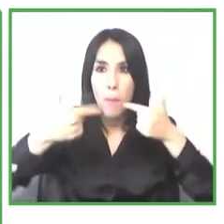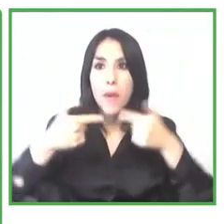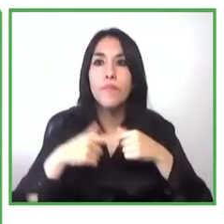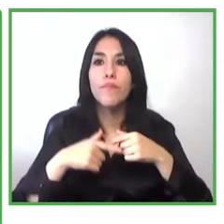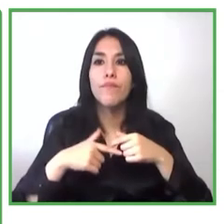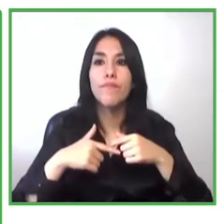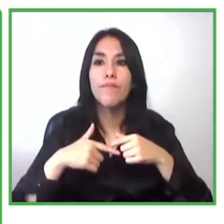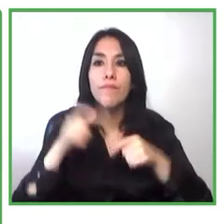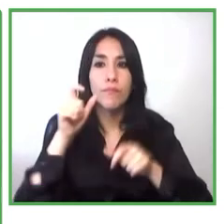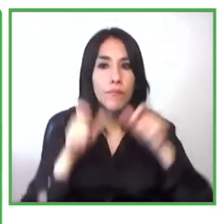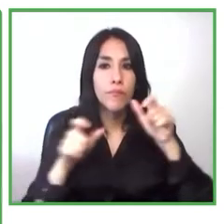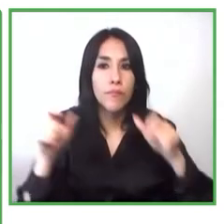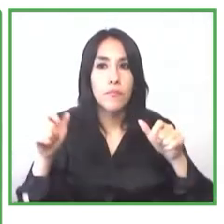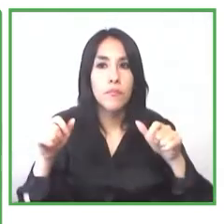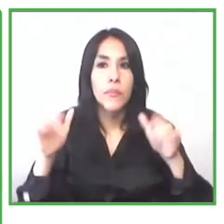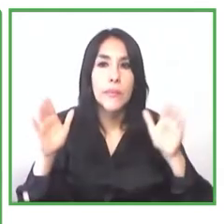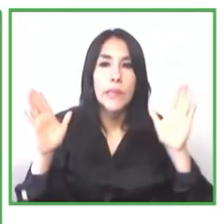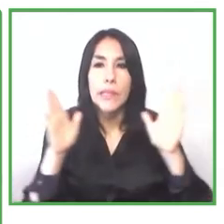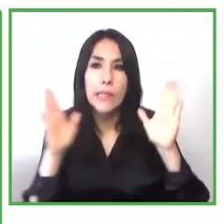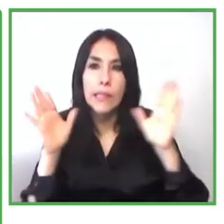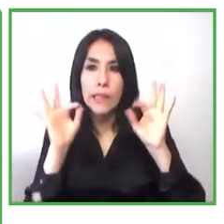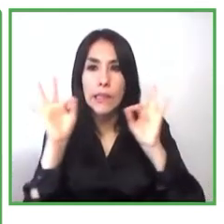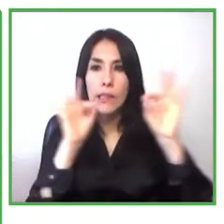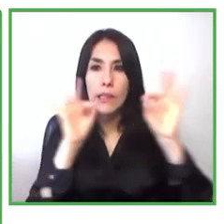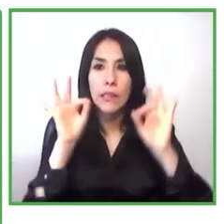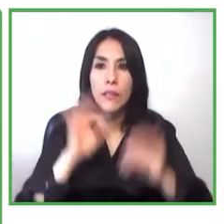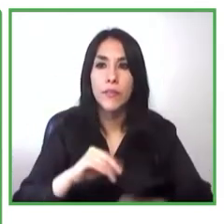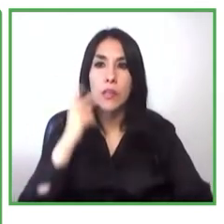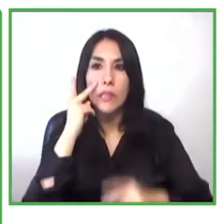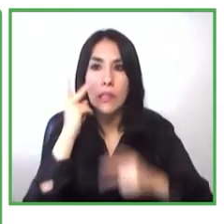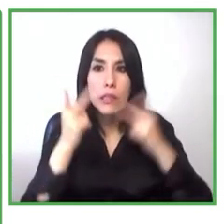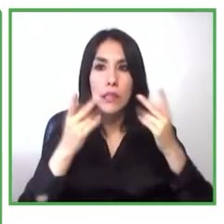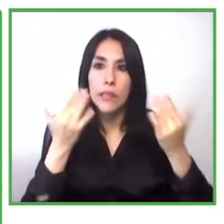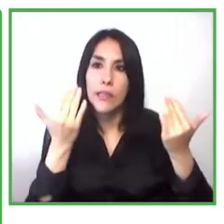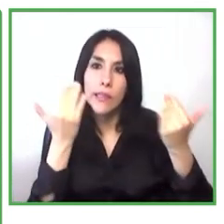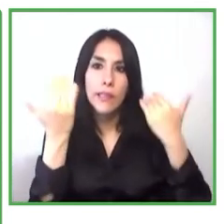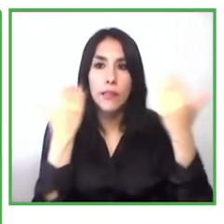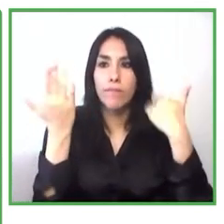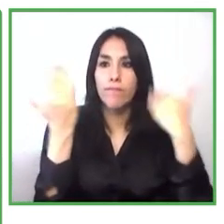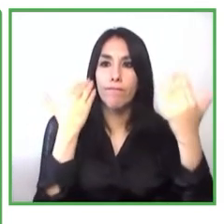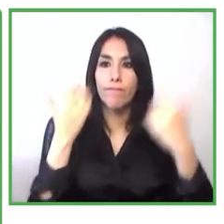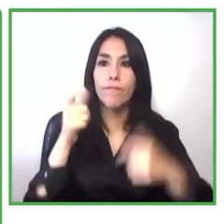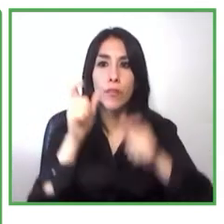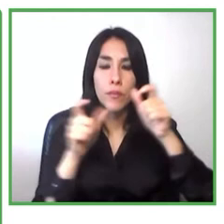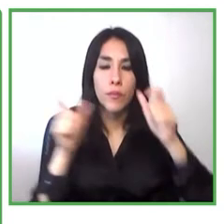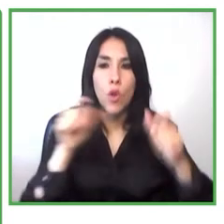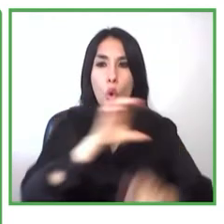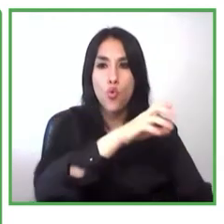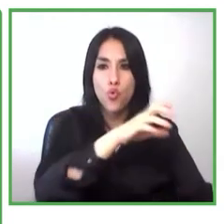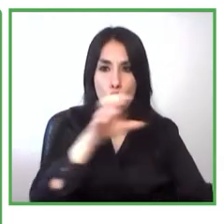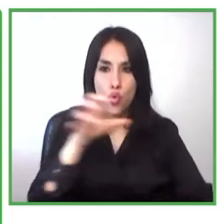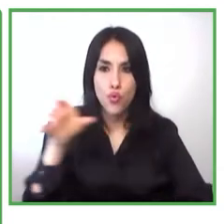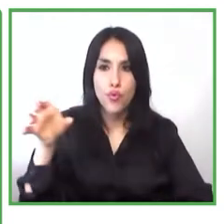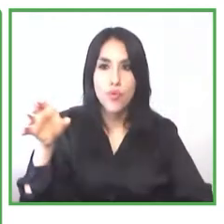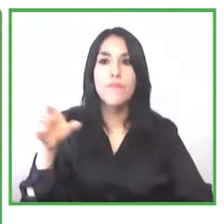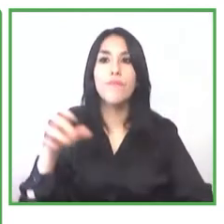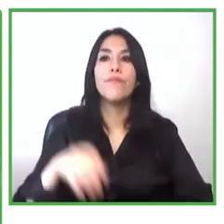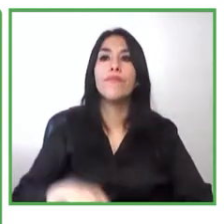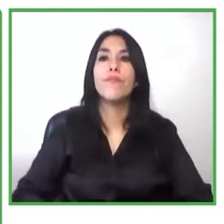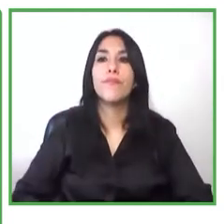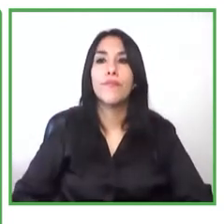las necesidades de las ciudades de los pueblos y reciben apoyo al respecto es un programa para